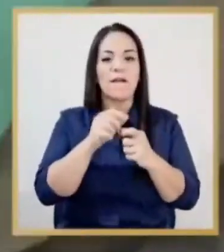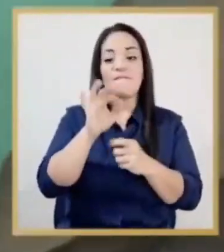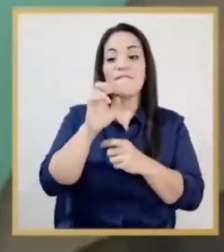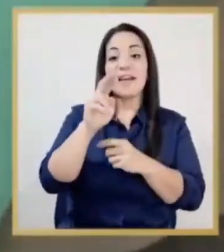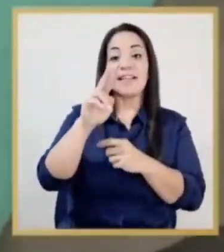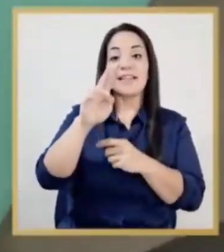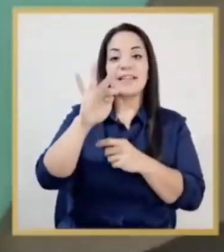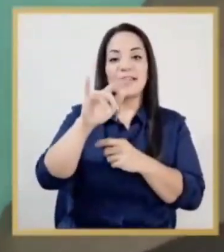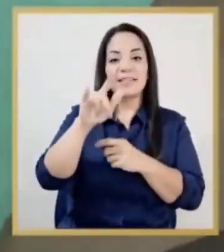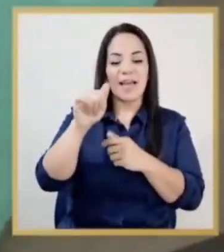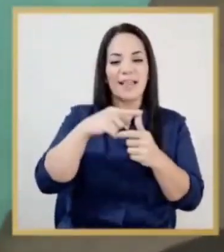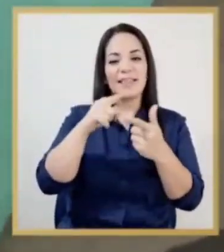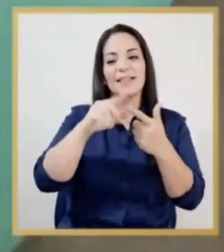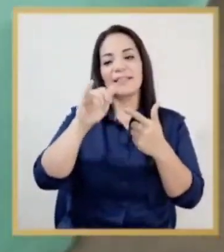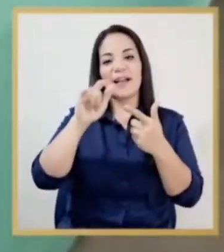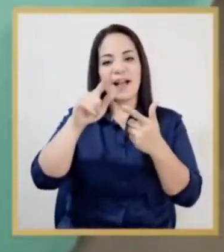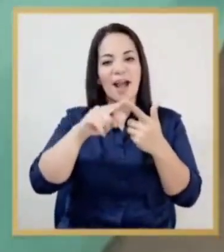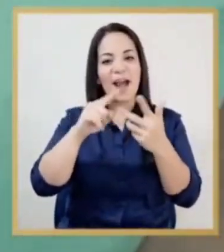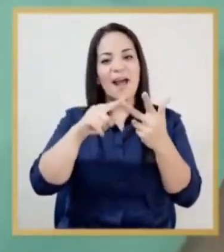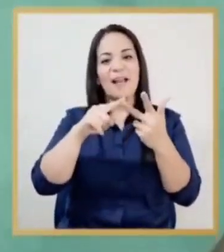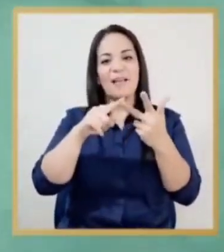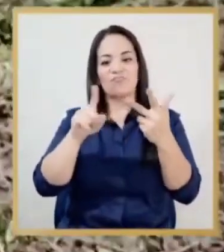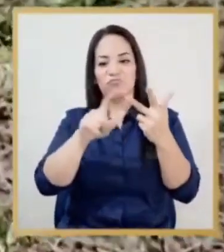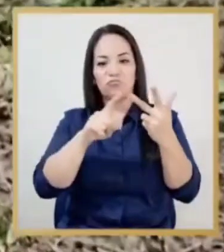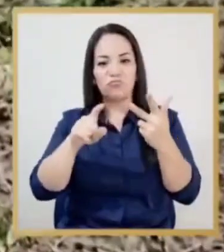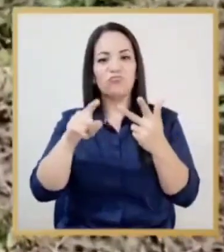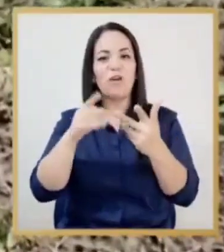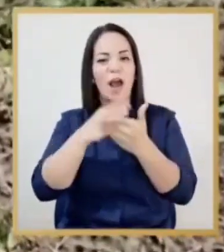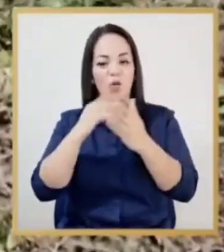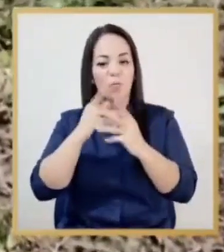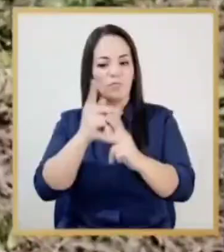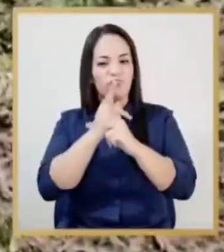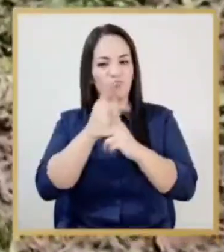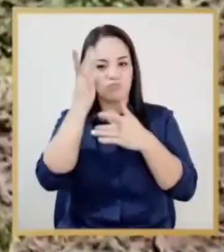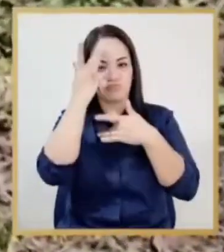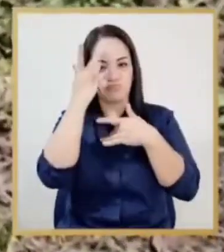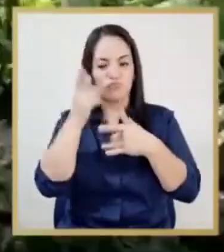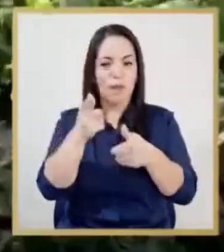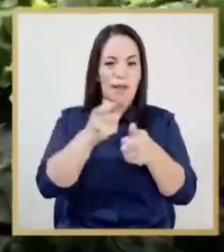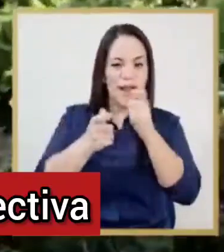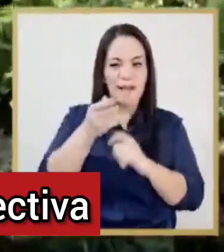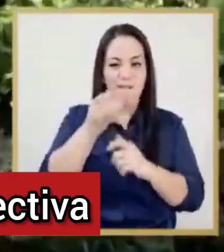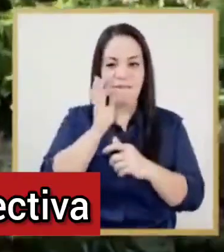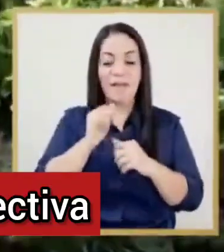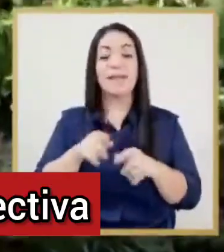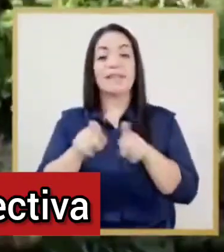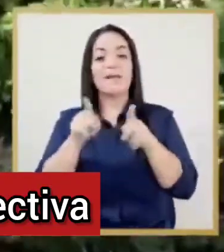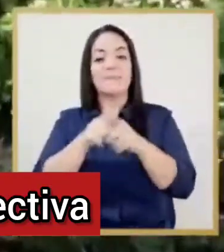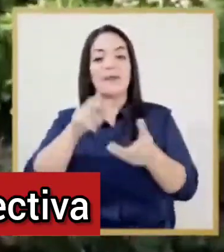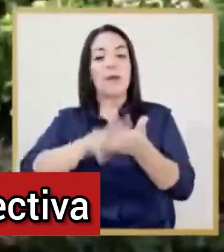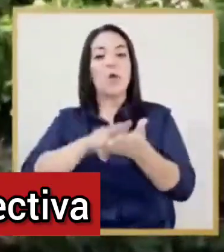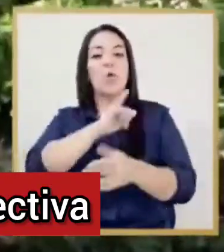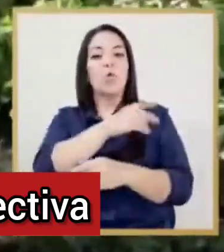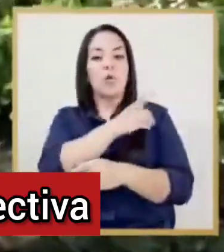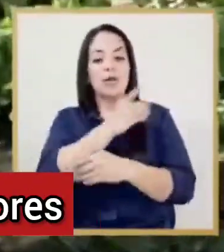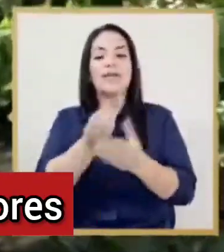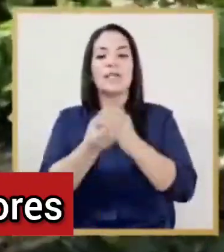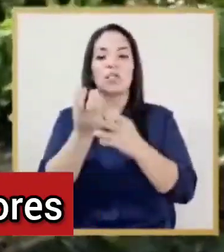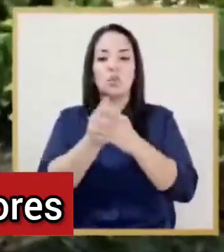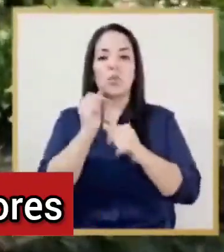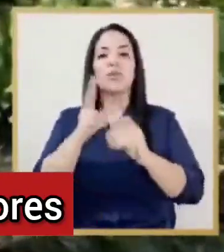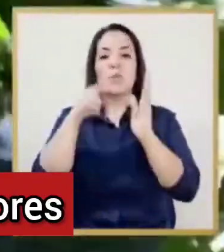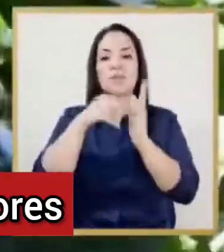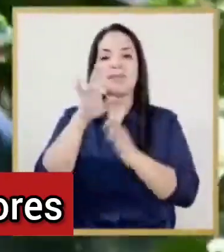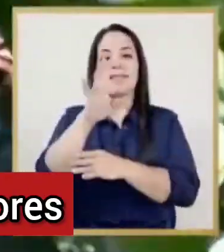fertilizantes, cal, fungicidas y herramientas para mantenimiento de cafetales. Asimismo, ya fue aprobado por Junta Directiva la